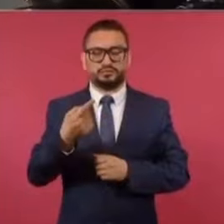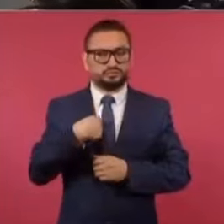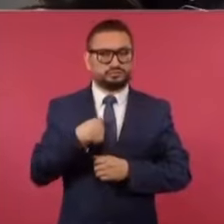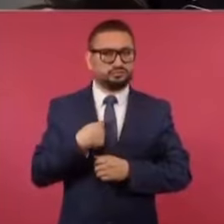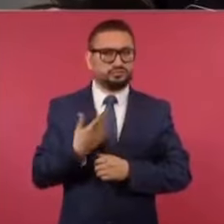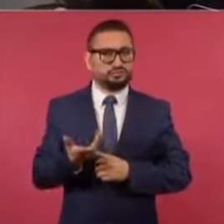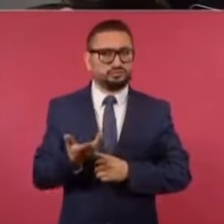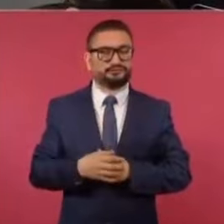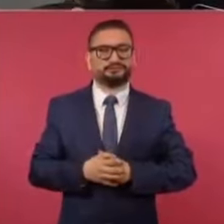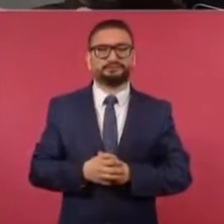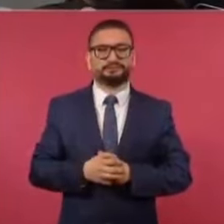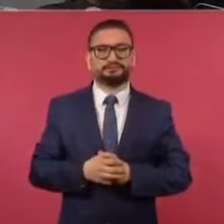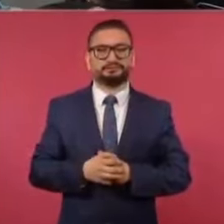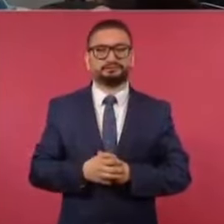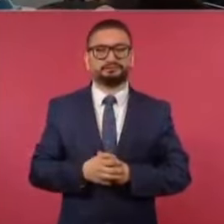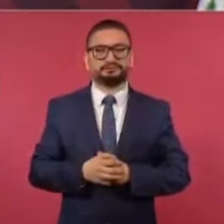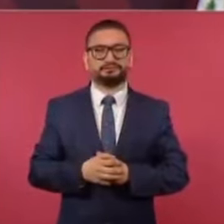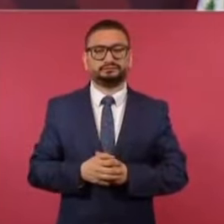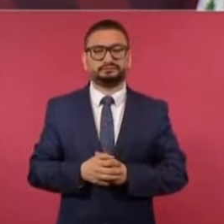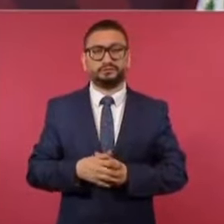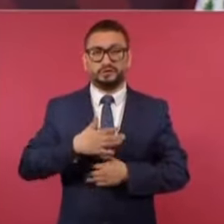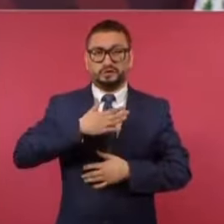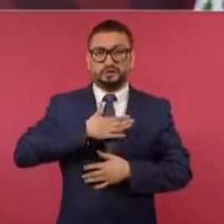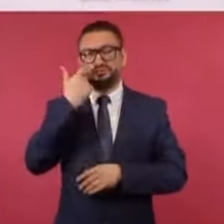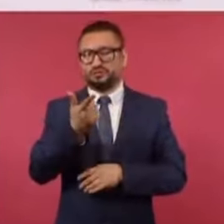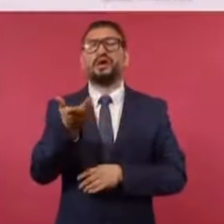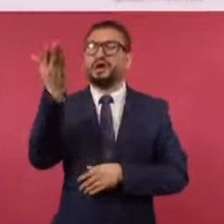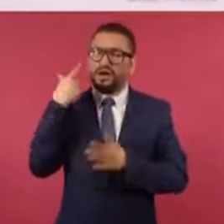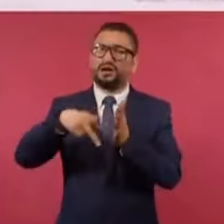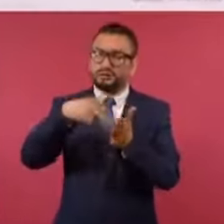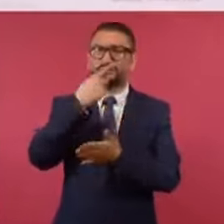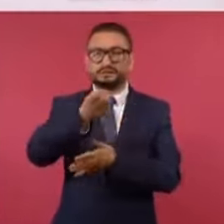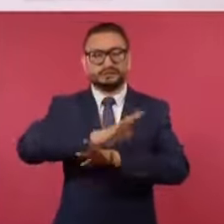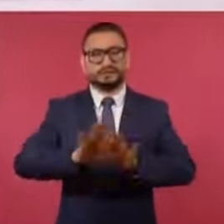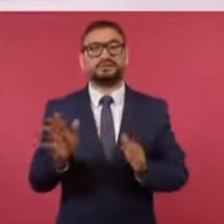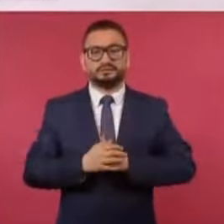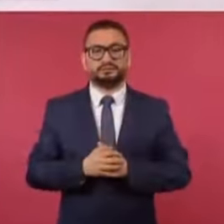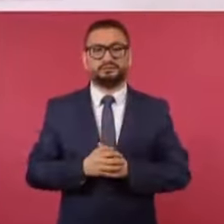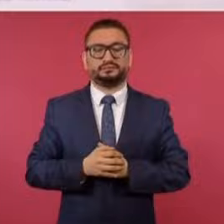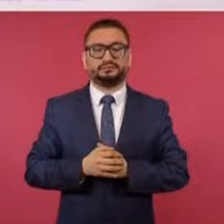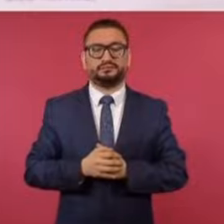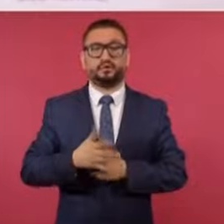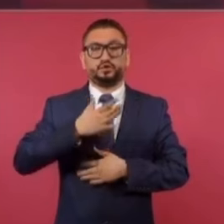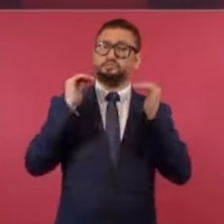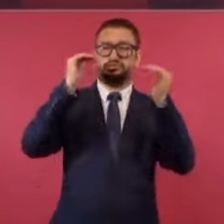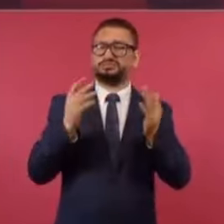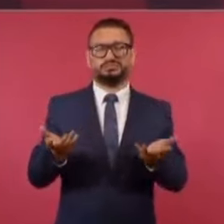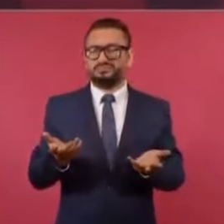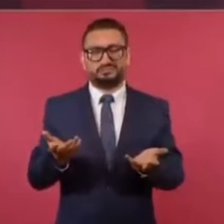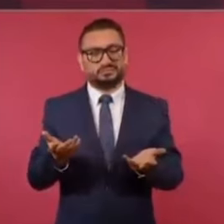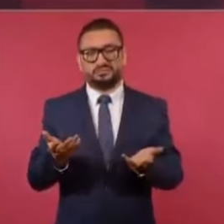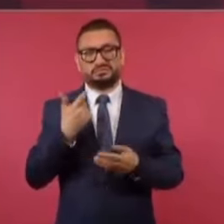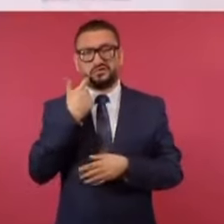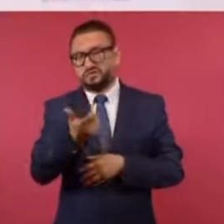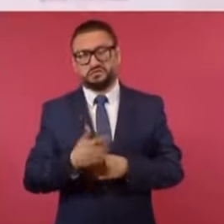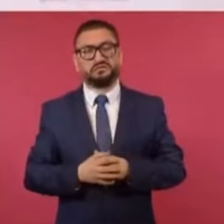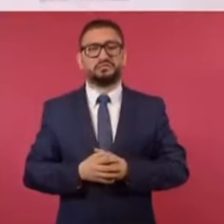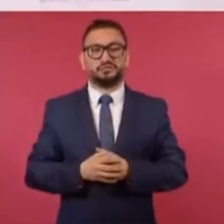quiero ser líder moral, ni jefe máximo, ni